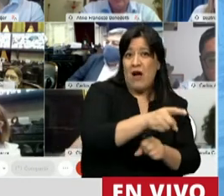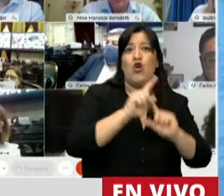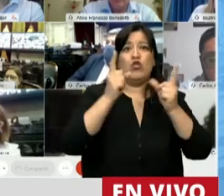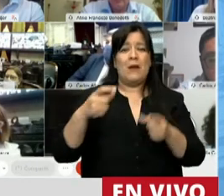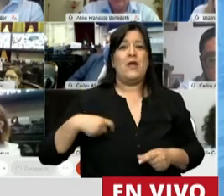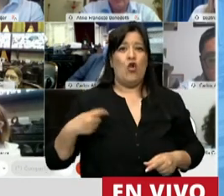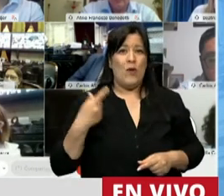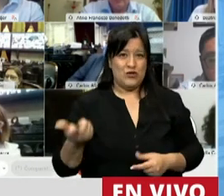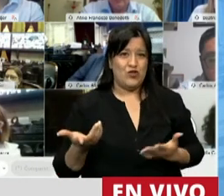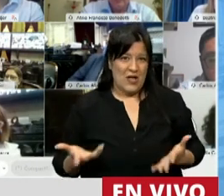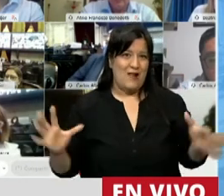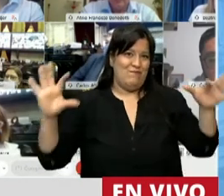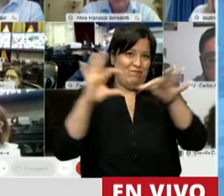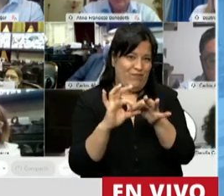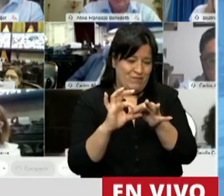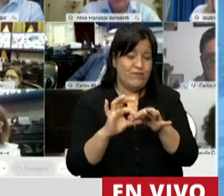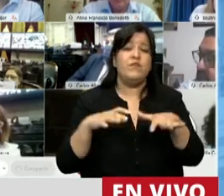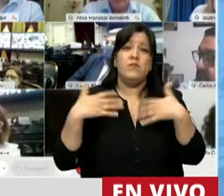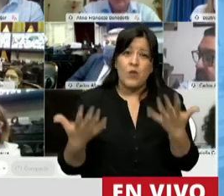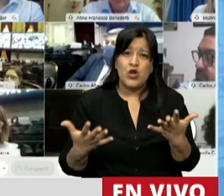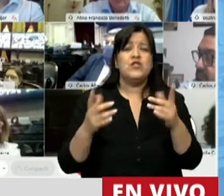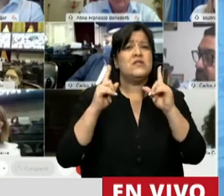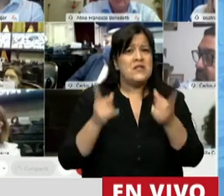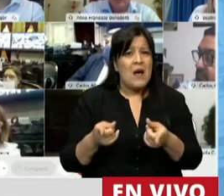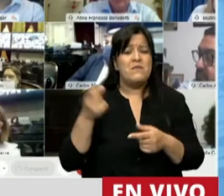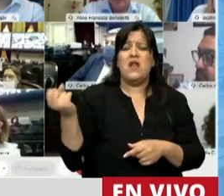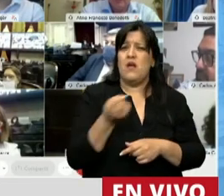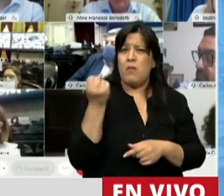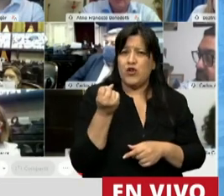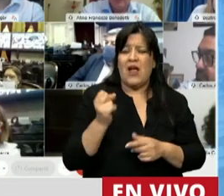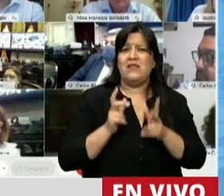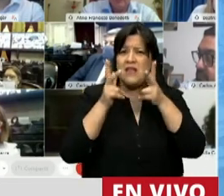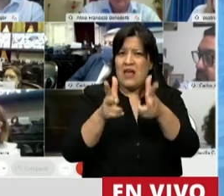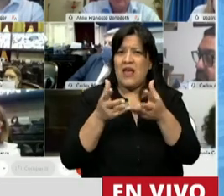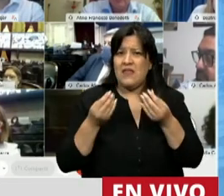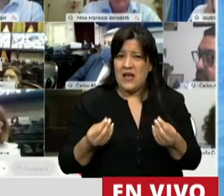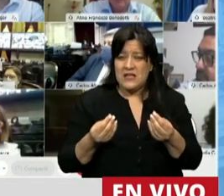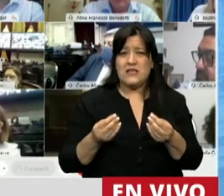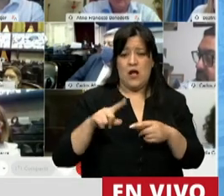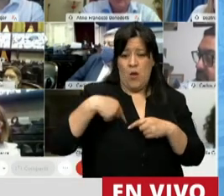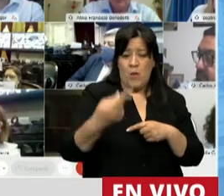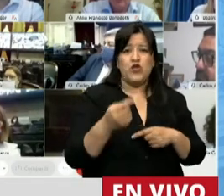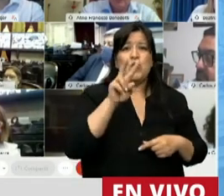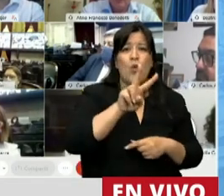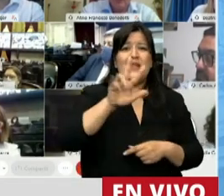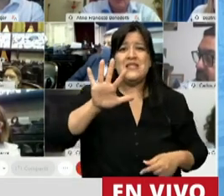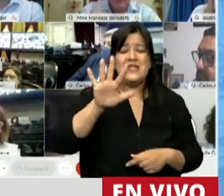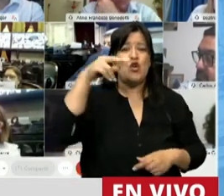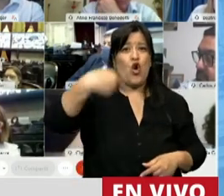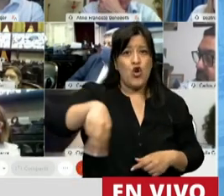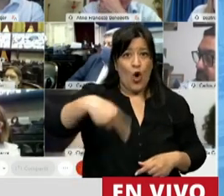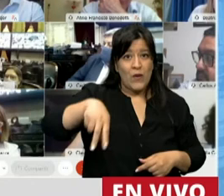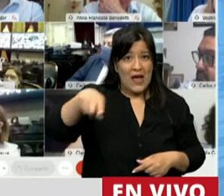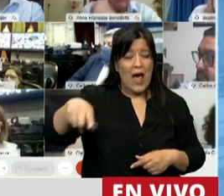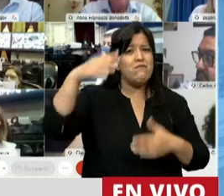social. Por eso también es importante destacar que el próximo 25 de noviembre se